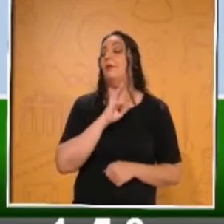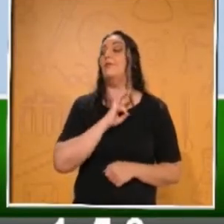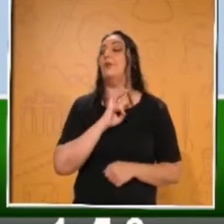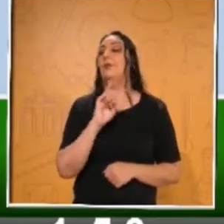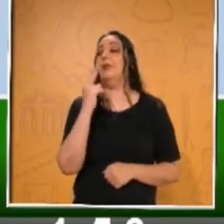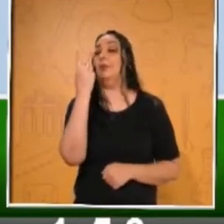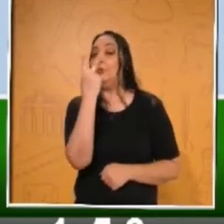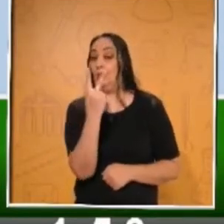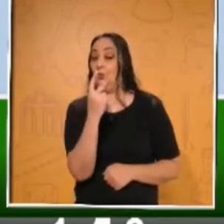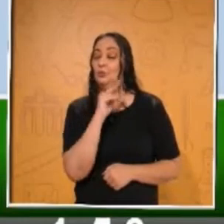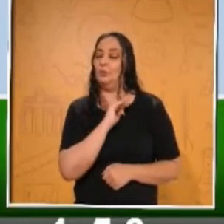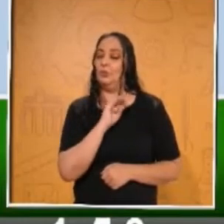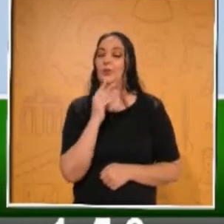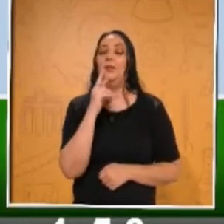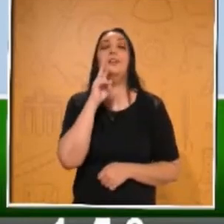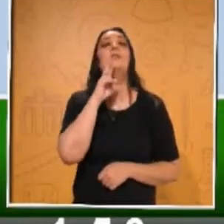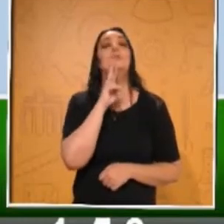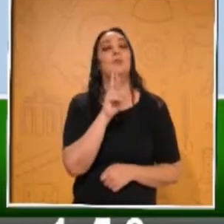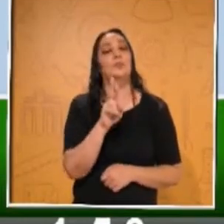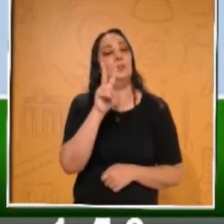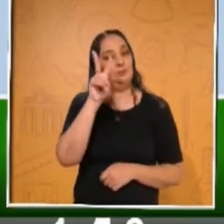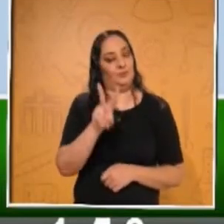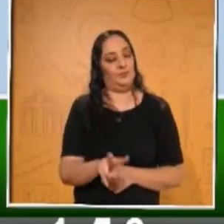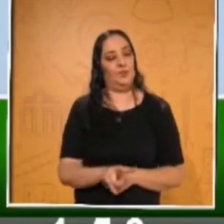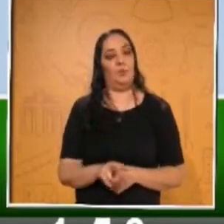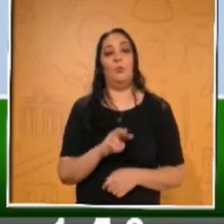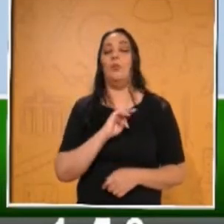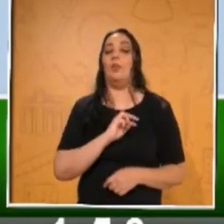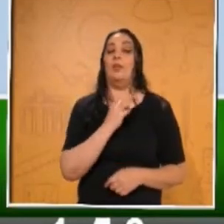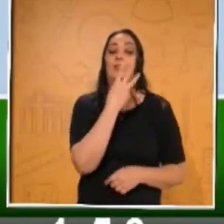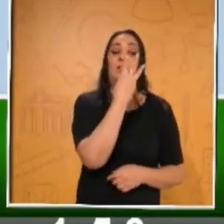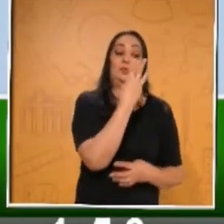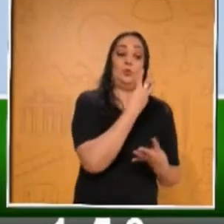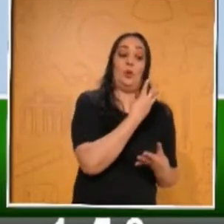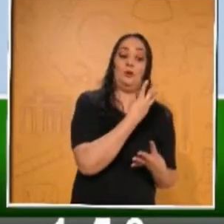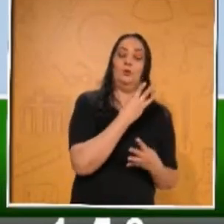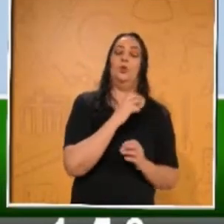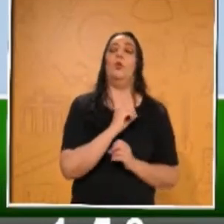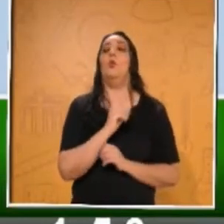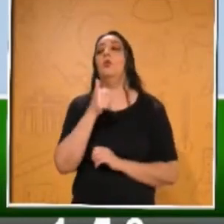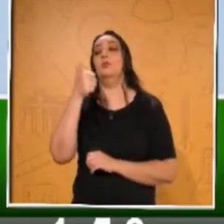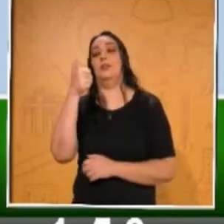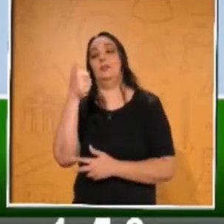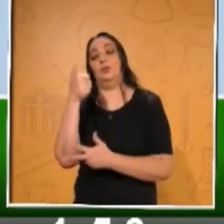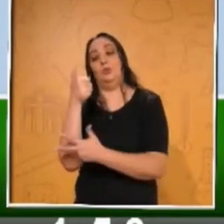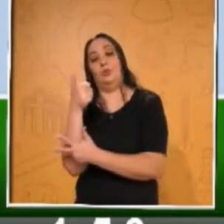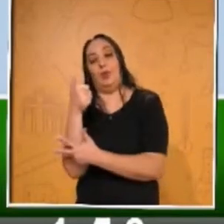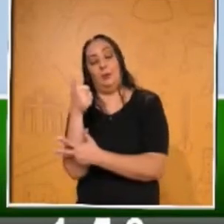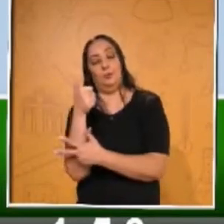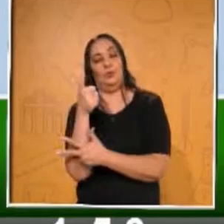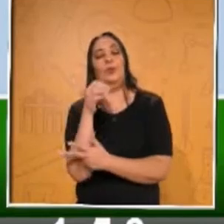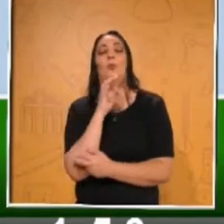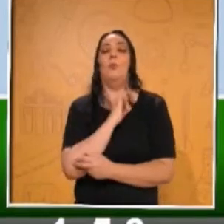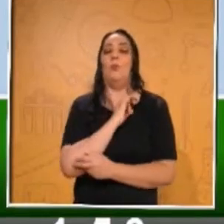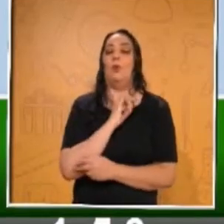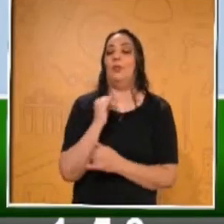respuestas correctas, el de tres cuartos y el de seis octavos, que prácticamente son fracciones